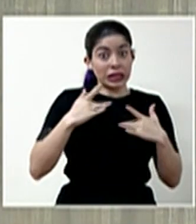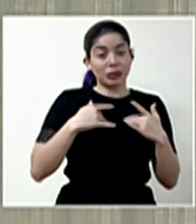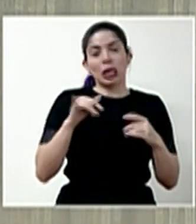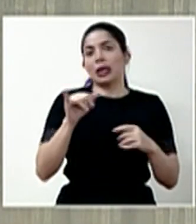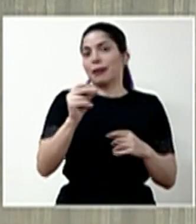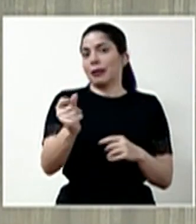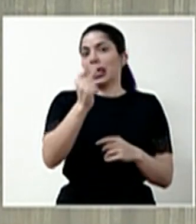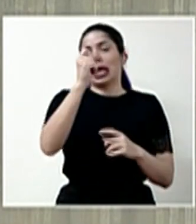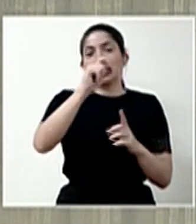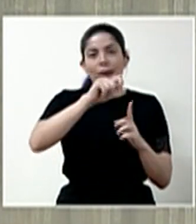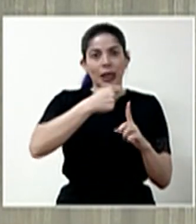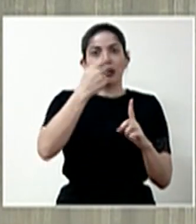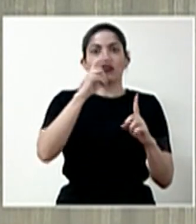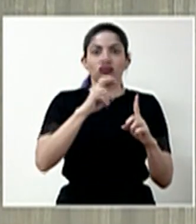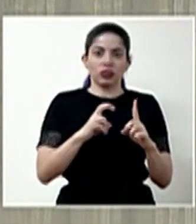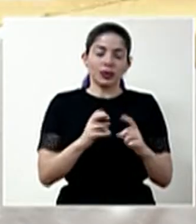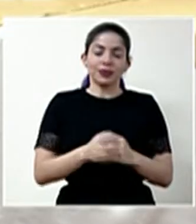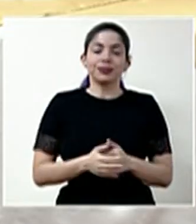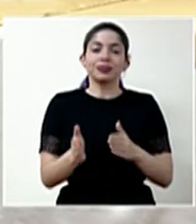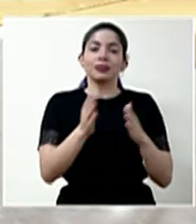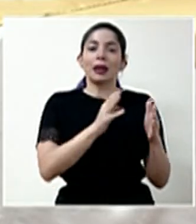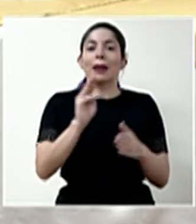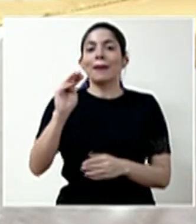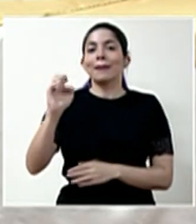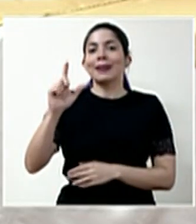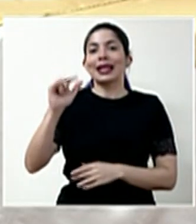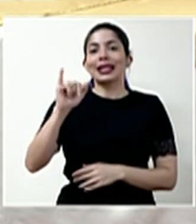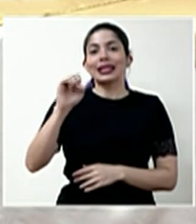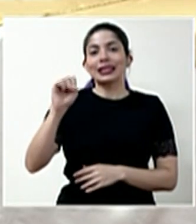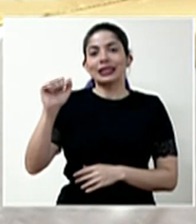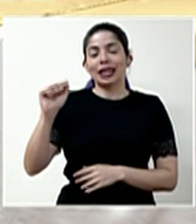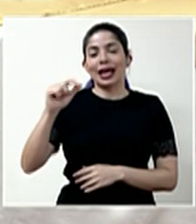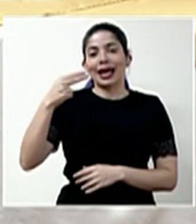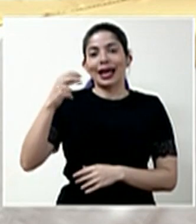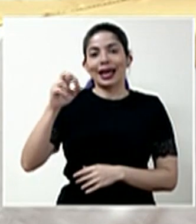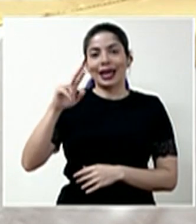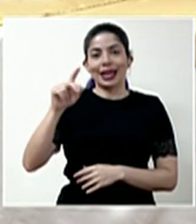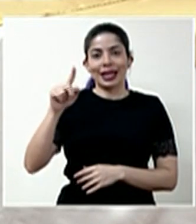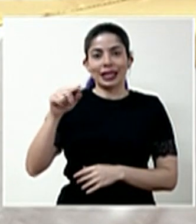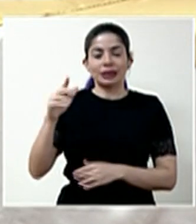inmediatamente. Continuamos con Melisa Jerez, de AM Prensa.